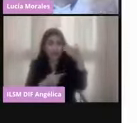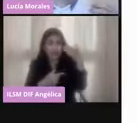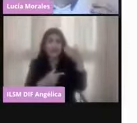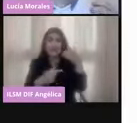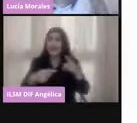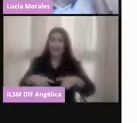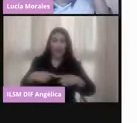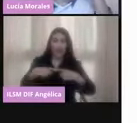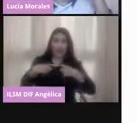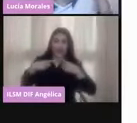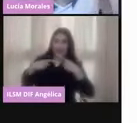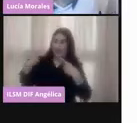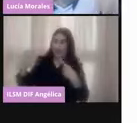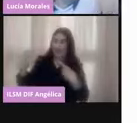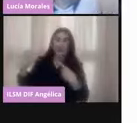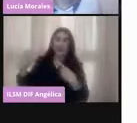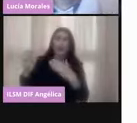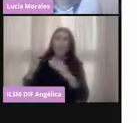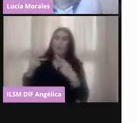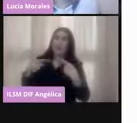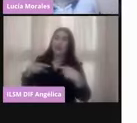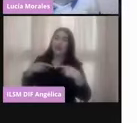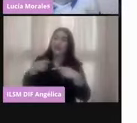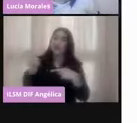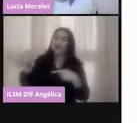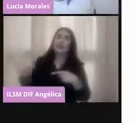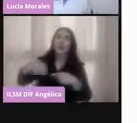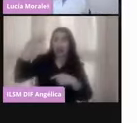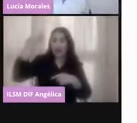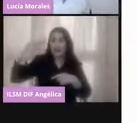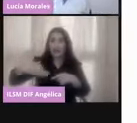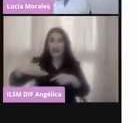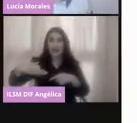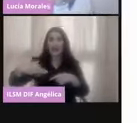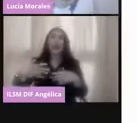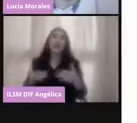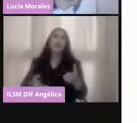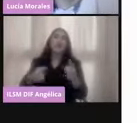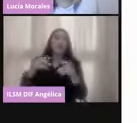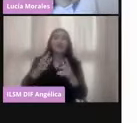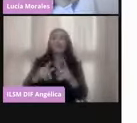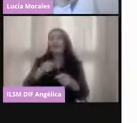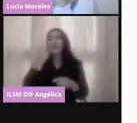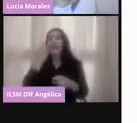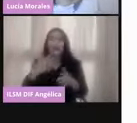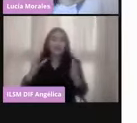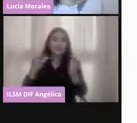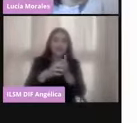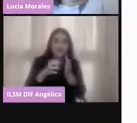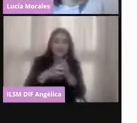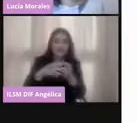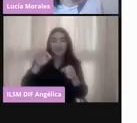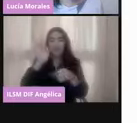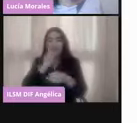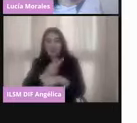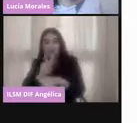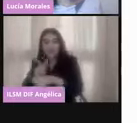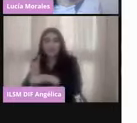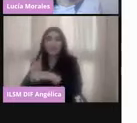también de las personas que aceptaron participar como funcionarios y funcionarios de mesas directivas de casilla. Me siguen, por favor.